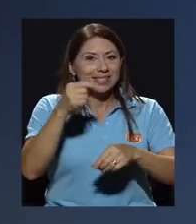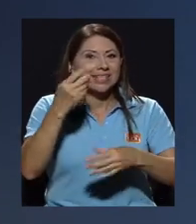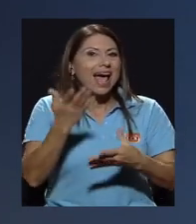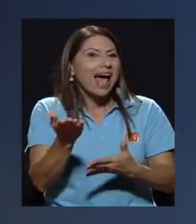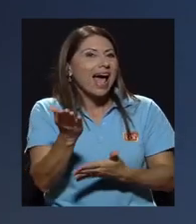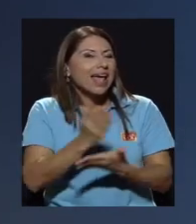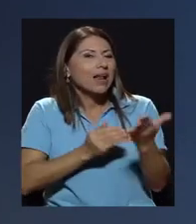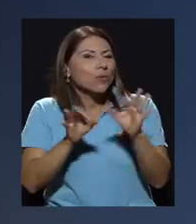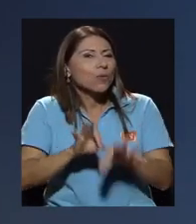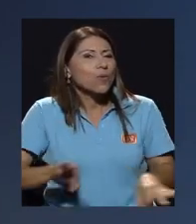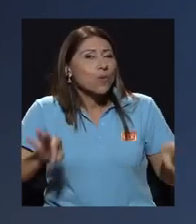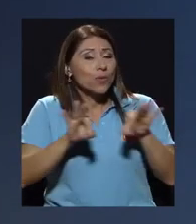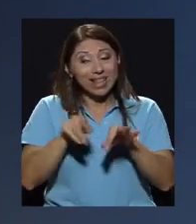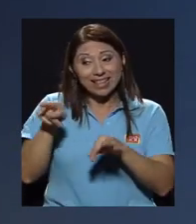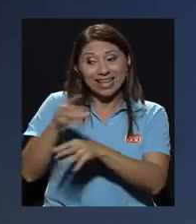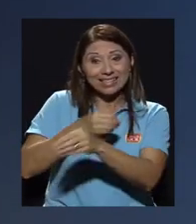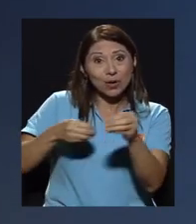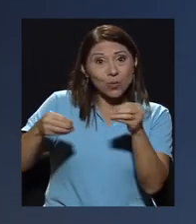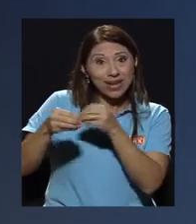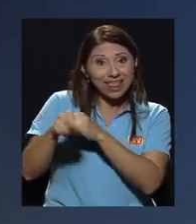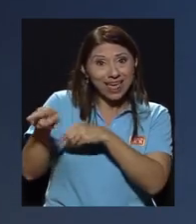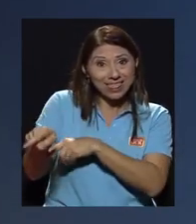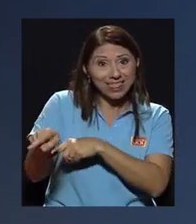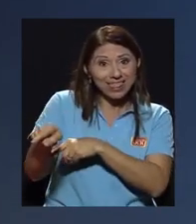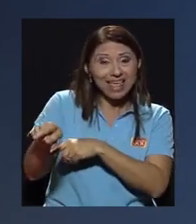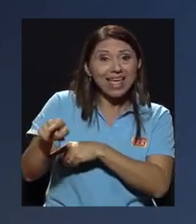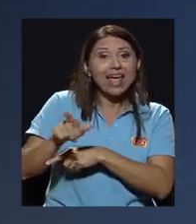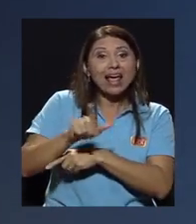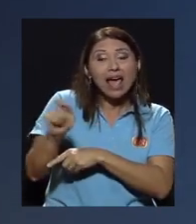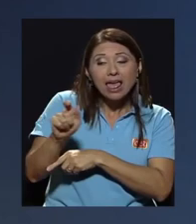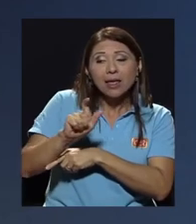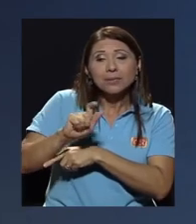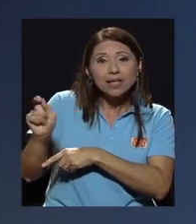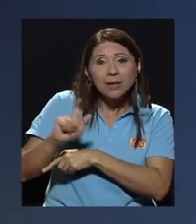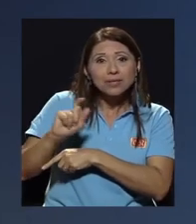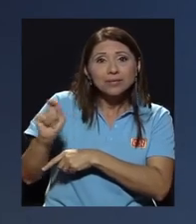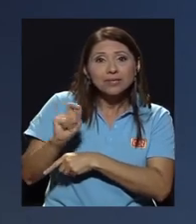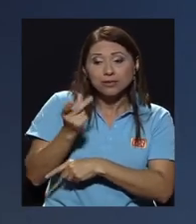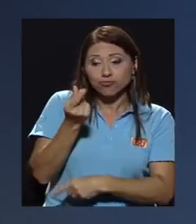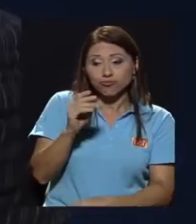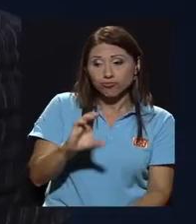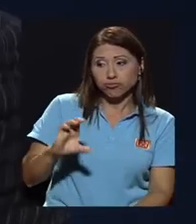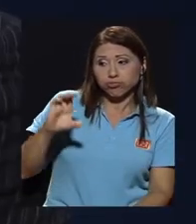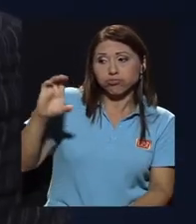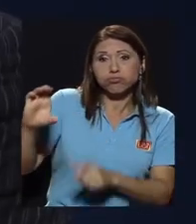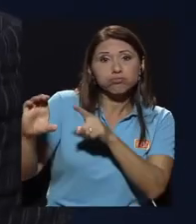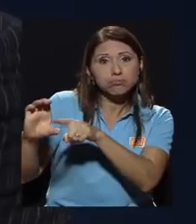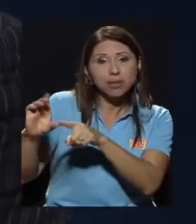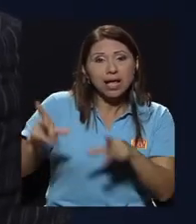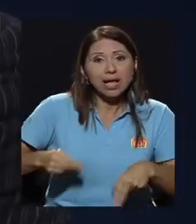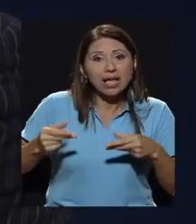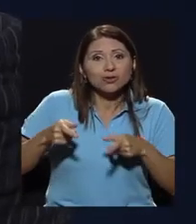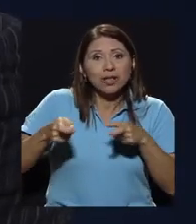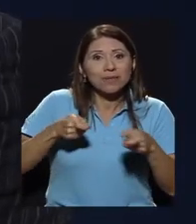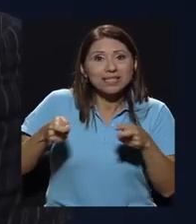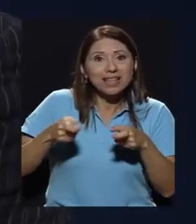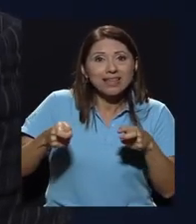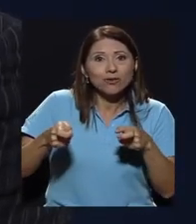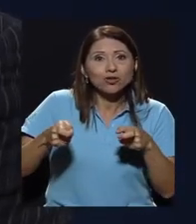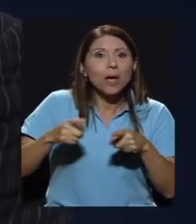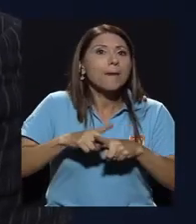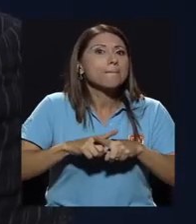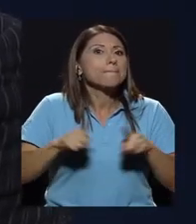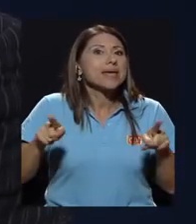que a la unidad de gestión mes a mes se le pasa un monto por lo que son gastos administrativos y demás pero ellos por lo que es el concepto de gastos